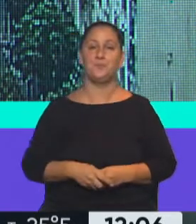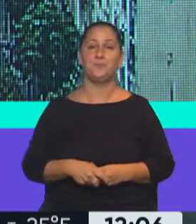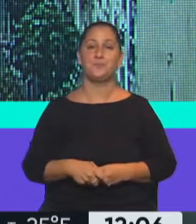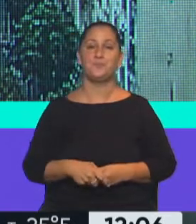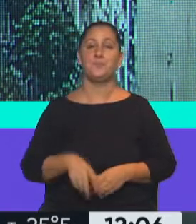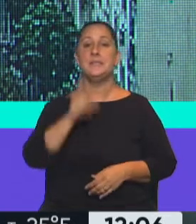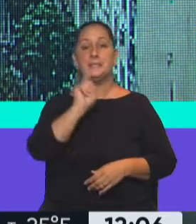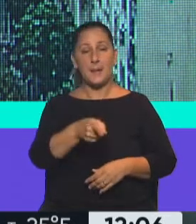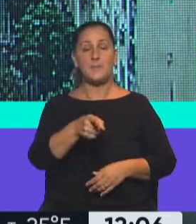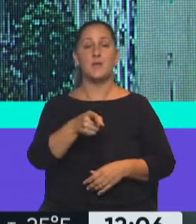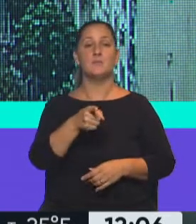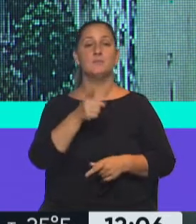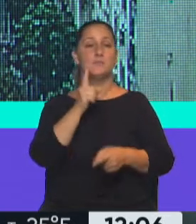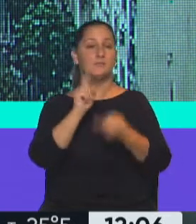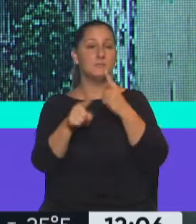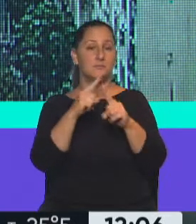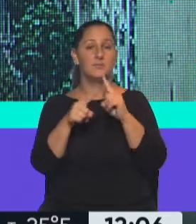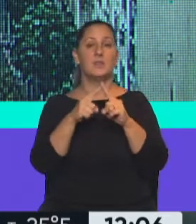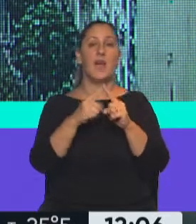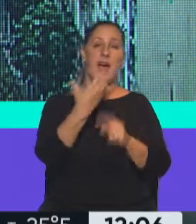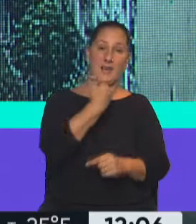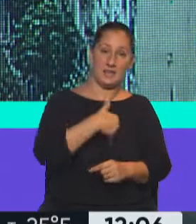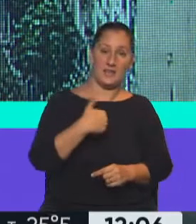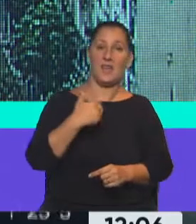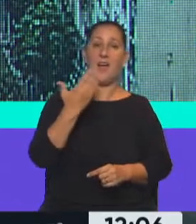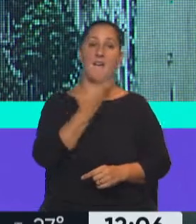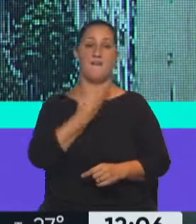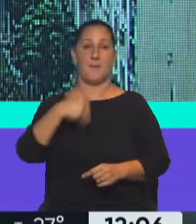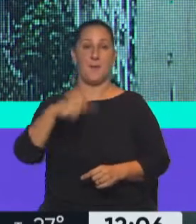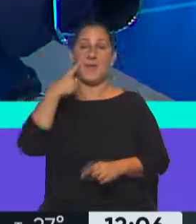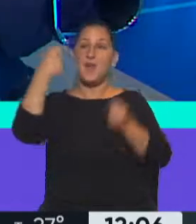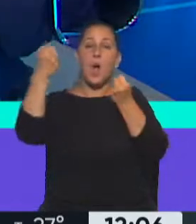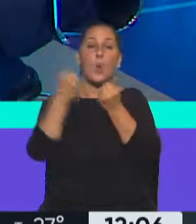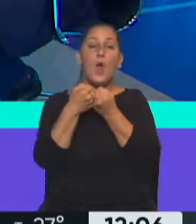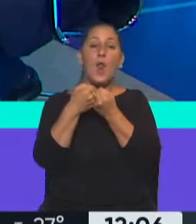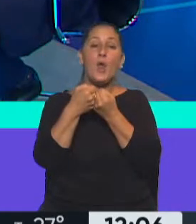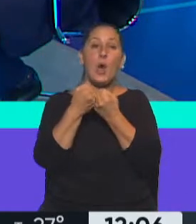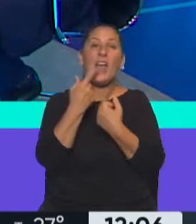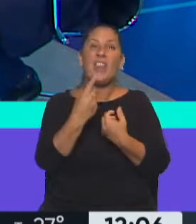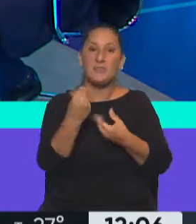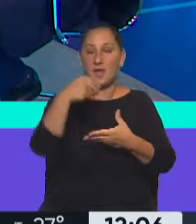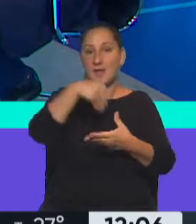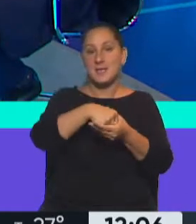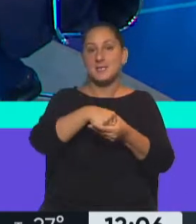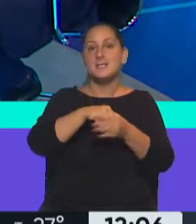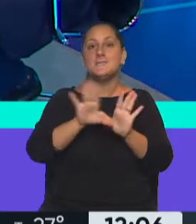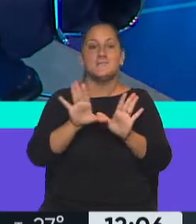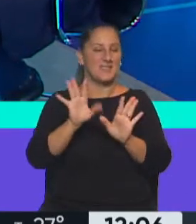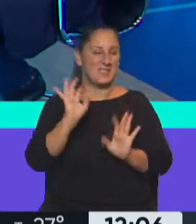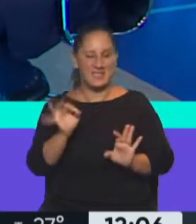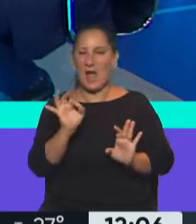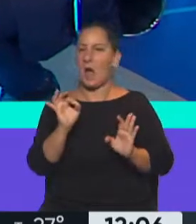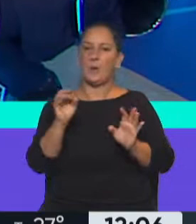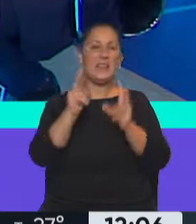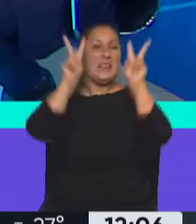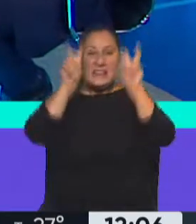Lo acordado, en definitiva, entre la República Argentina y el Fondo Monetario, eso ya está suscripto, ya